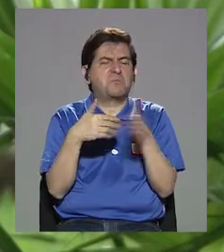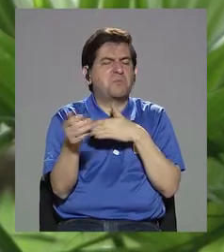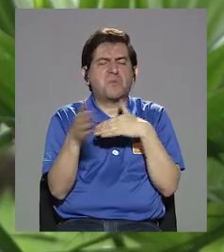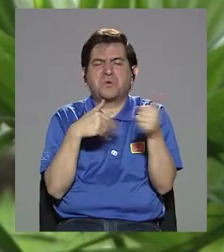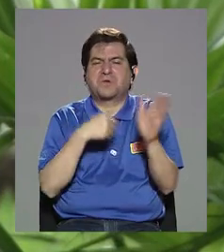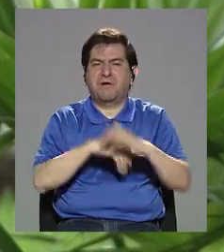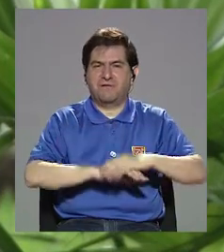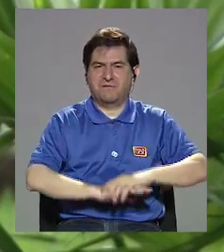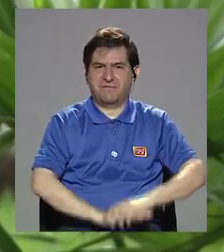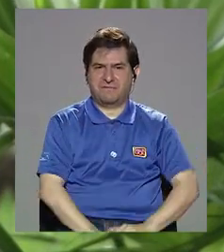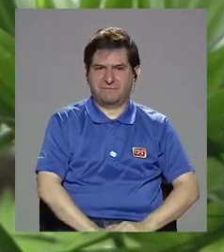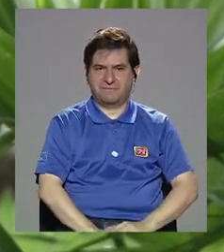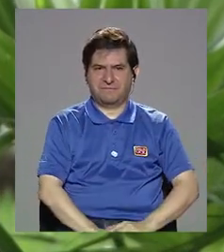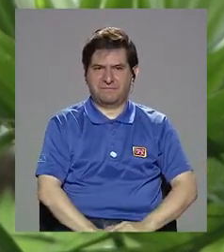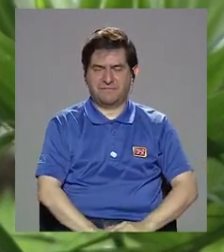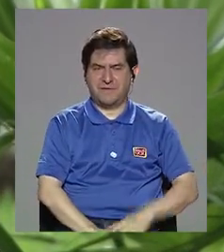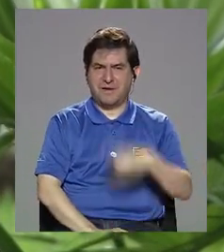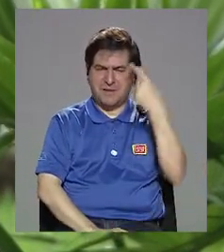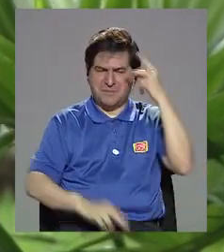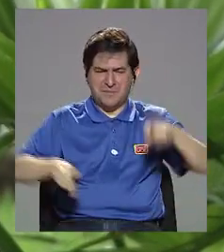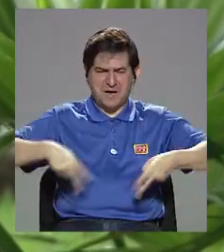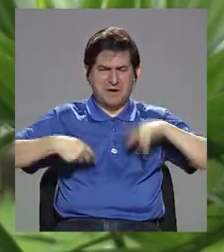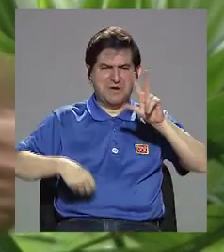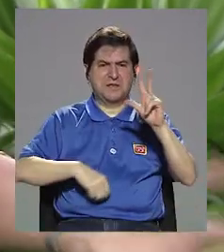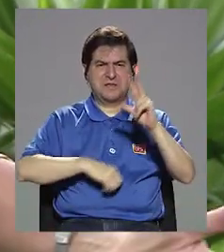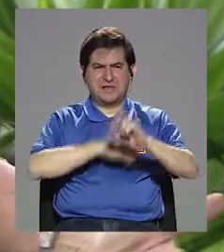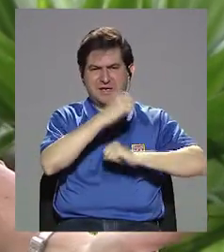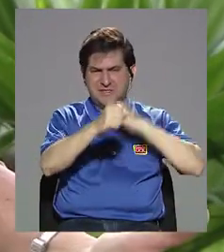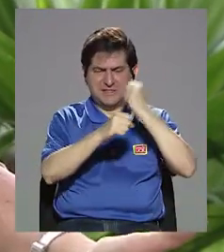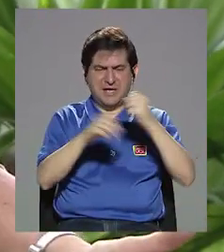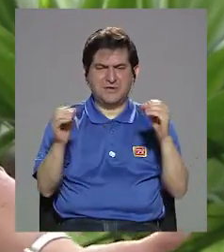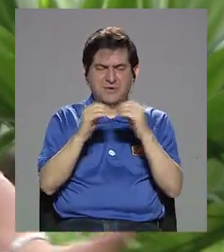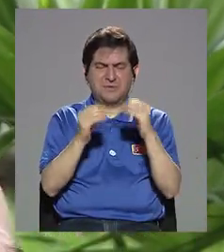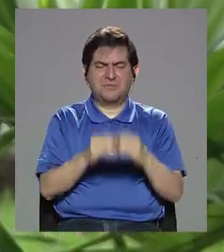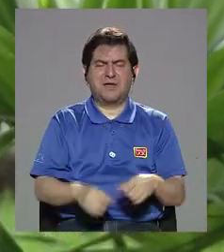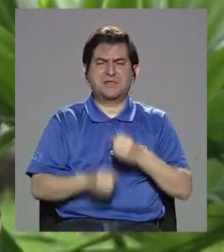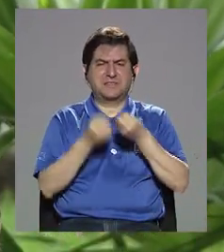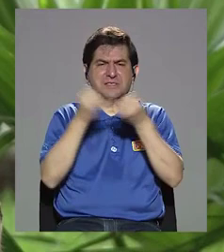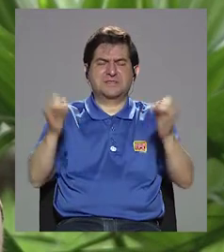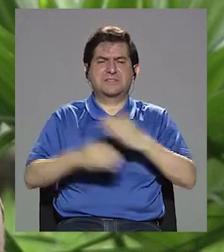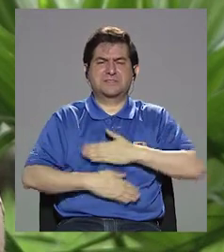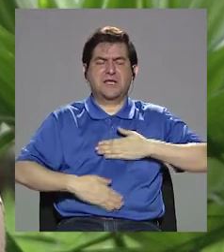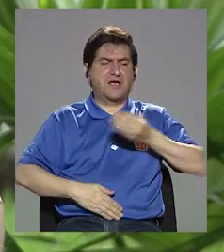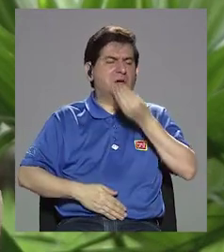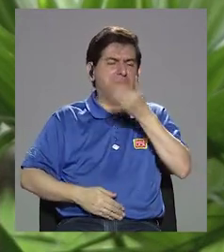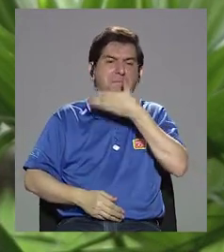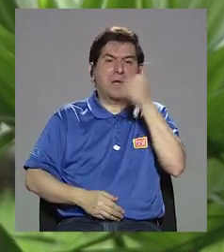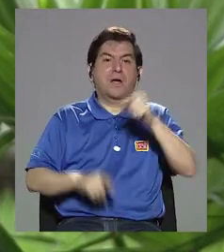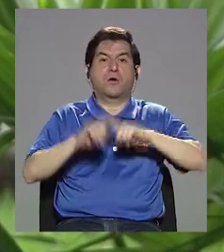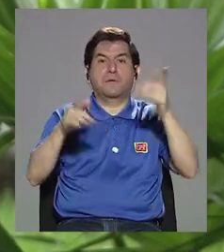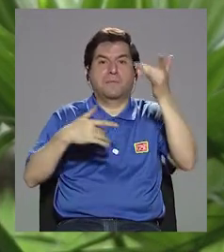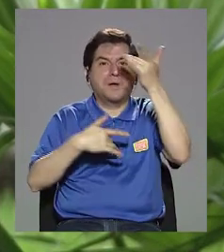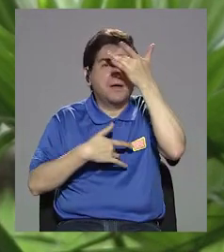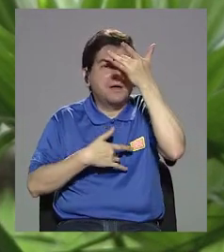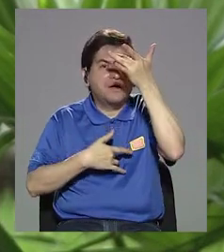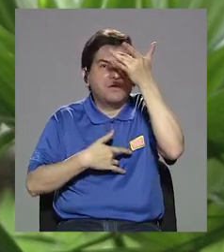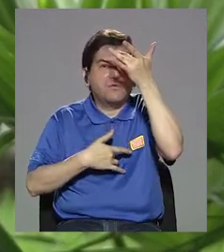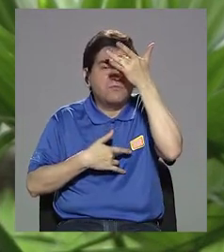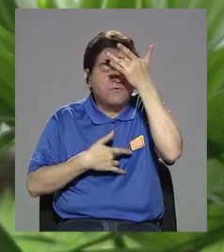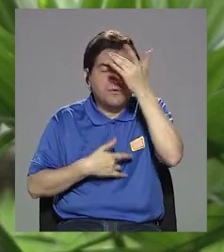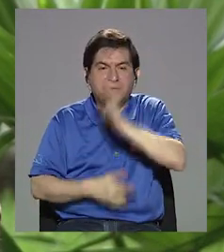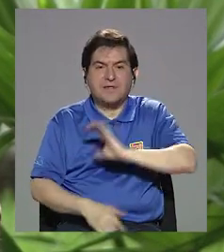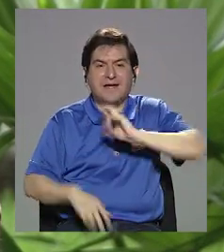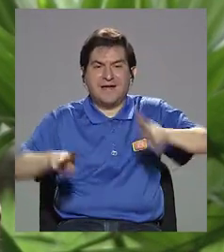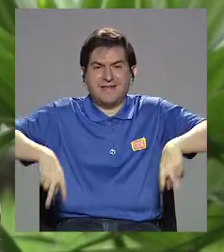y para vivir tres años más sin disfrutar de la comida es mejor, pero las enfermedades, la